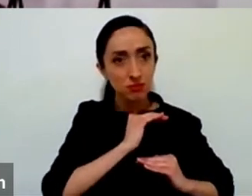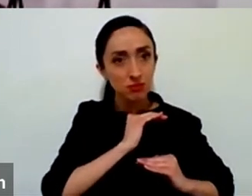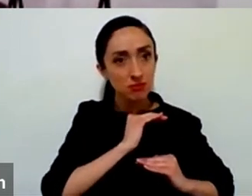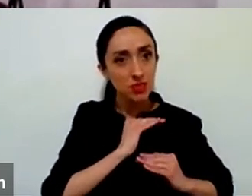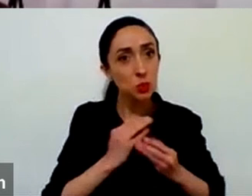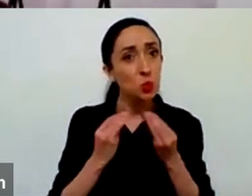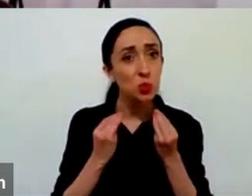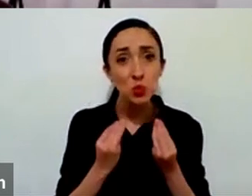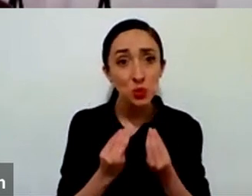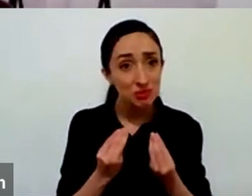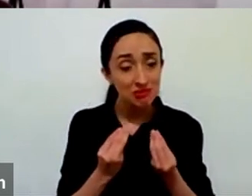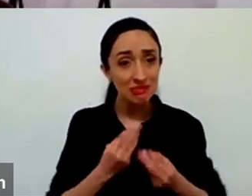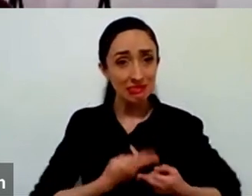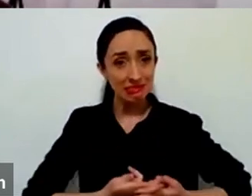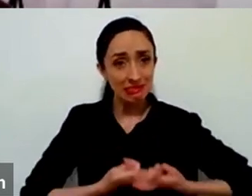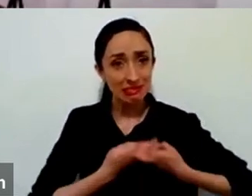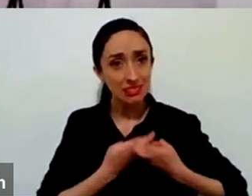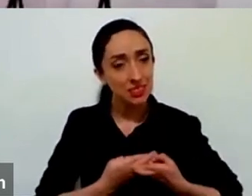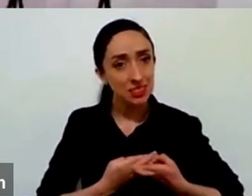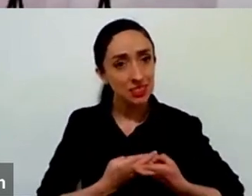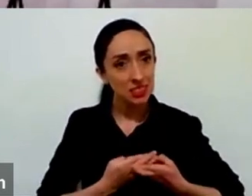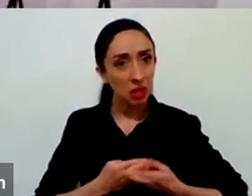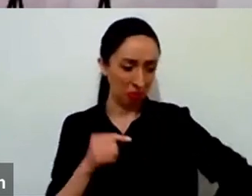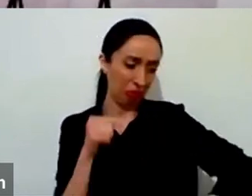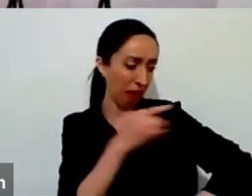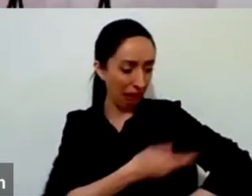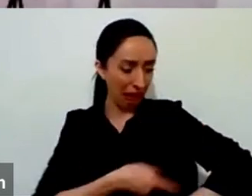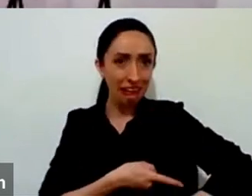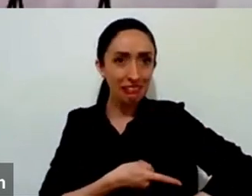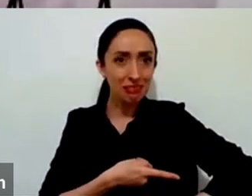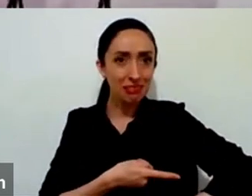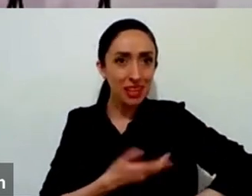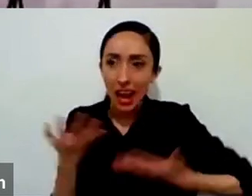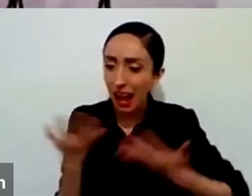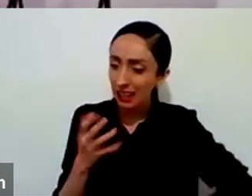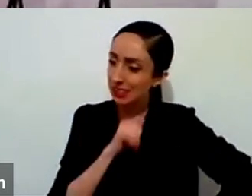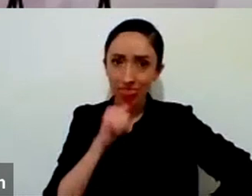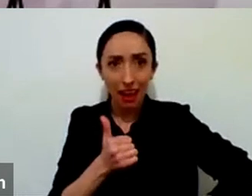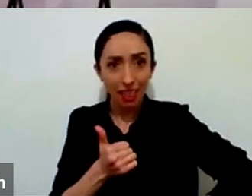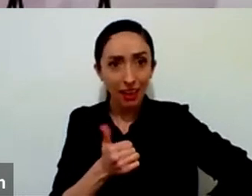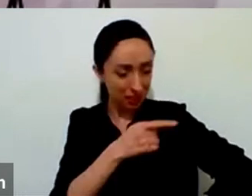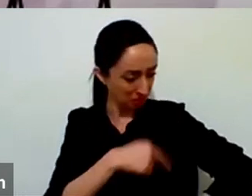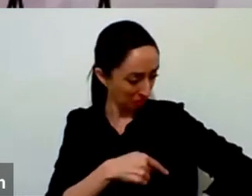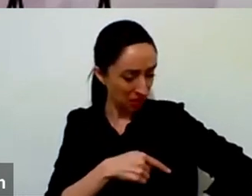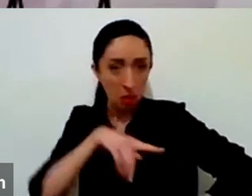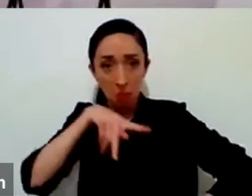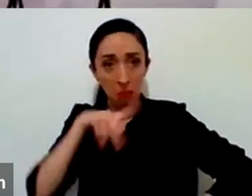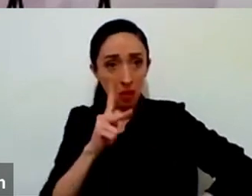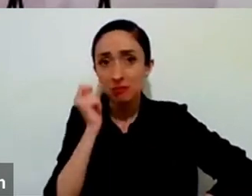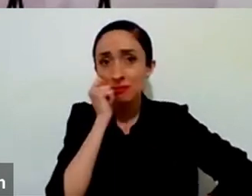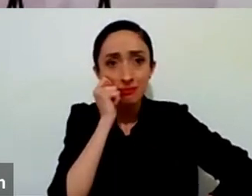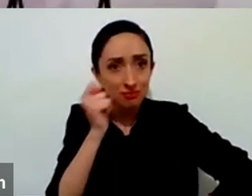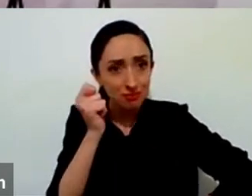dice porque no ha hecho nada para que yo la ame de hecho